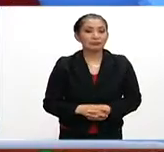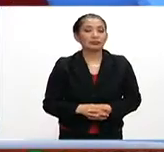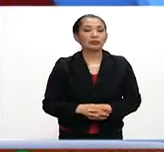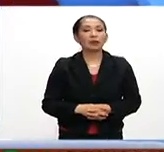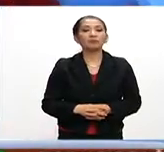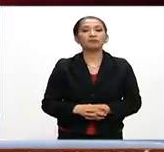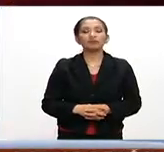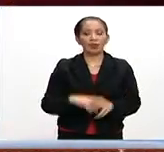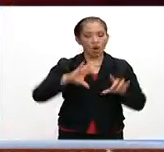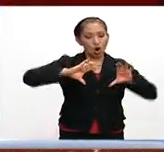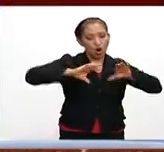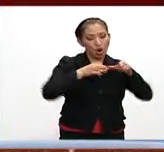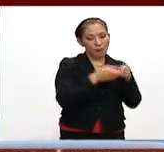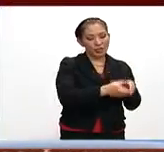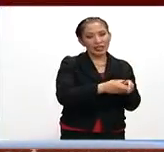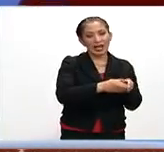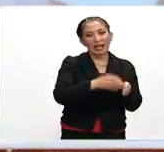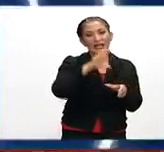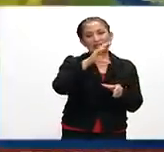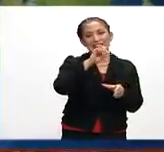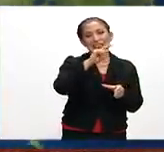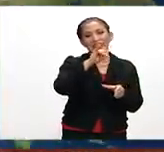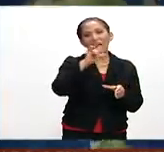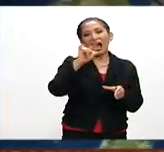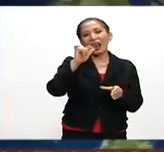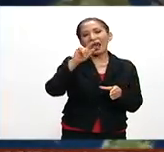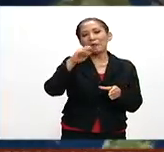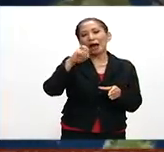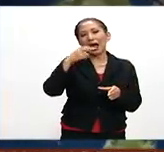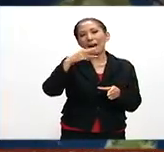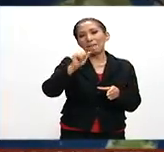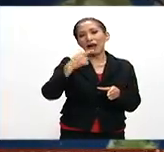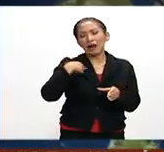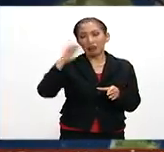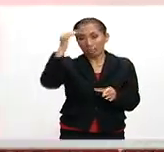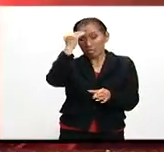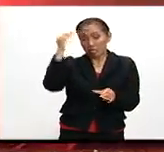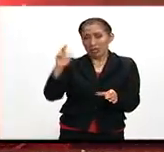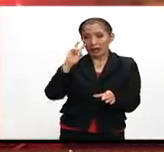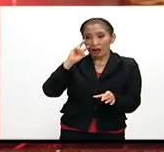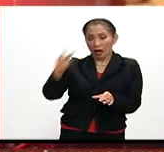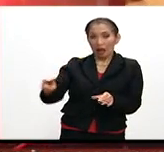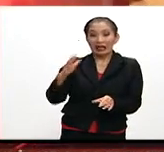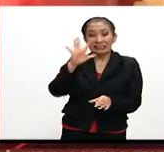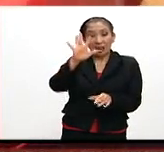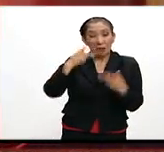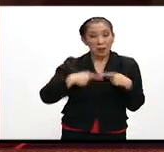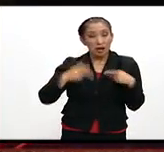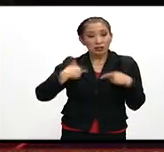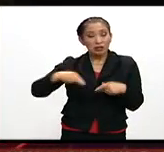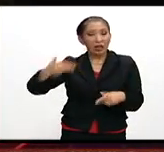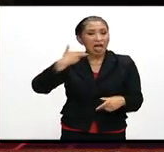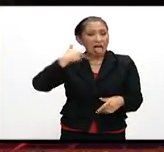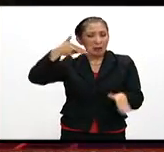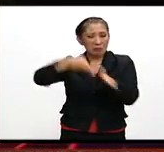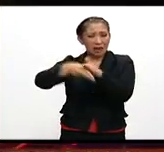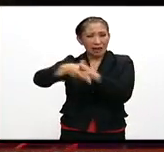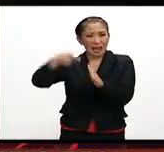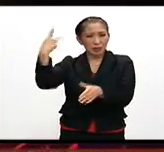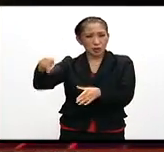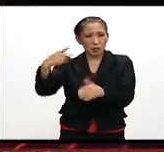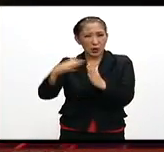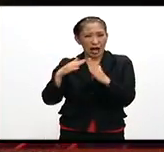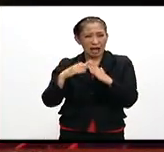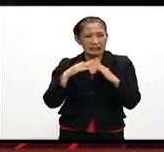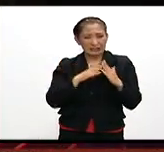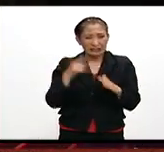En la comunidad de Cichonel, al sur de Alabama, Estados Unidos, encuentra horrorizada luego de que cinco personas fueran asesinadas al interior de